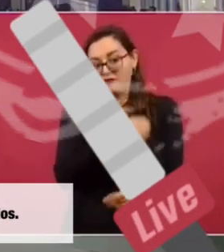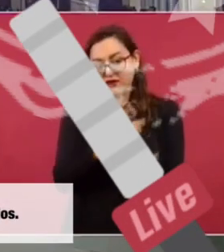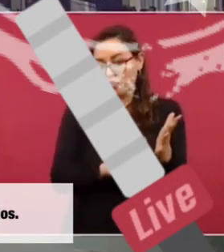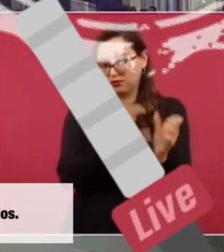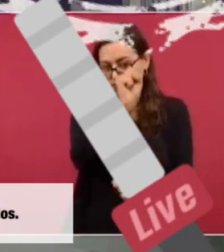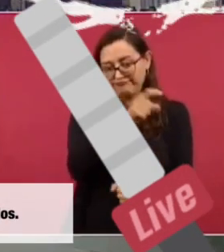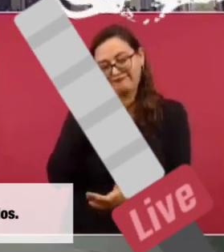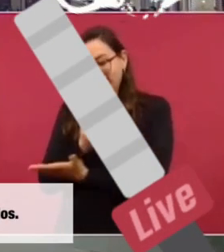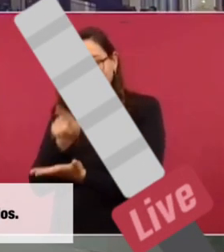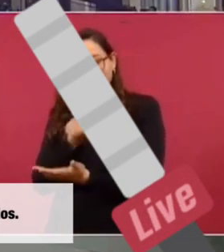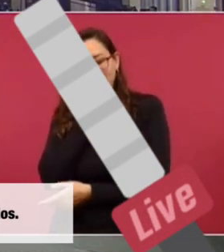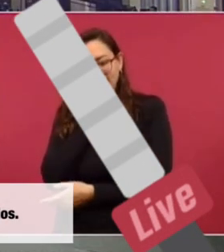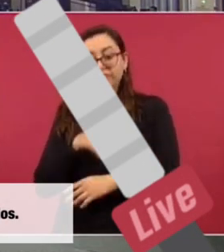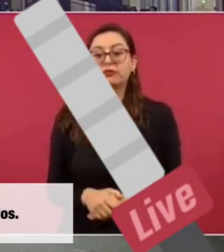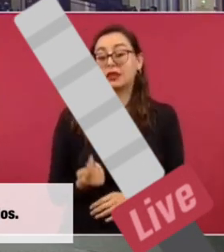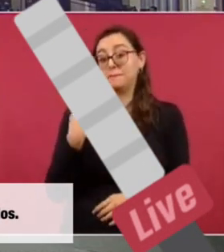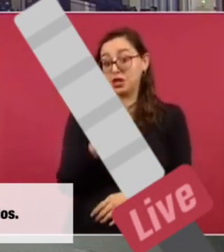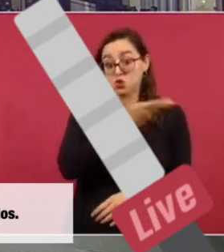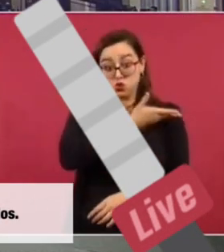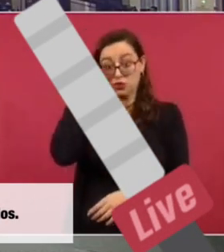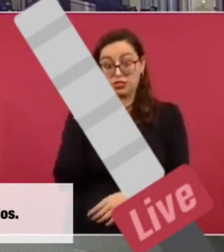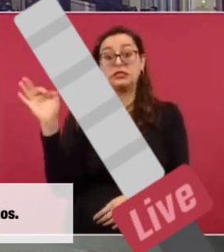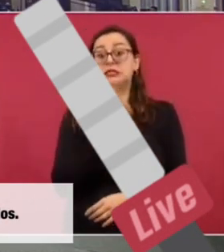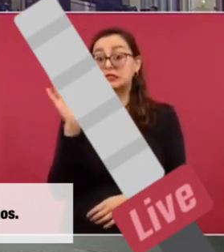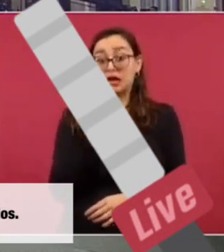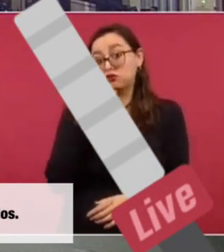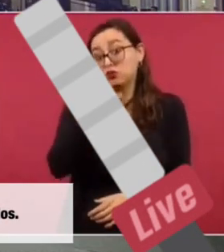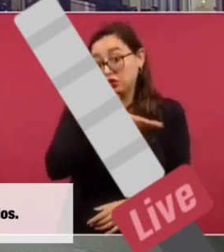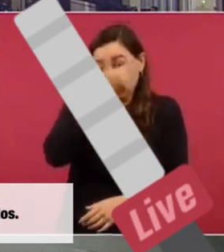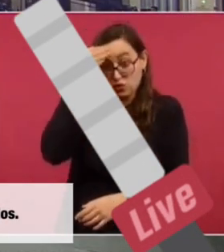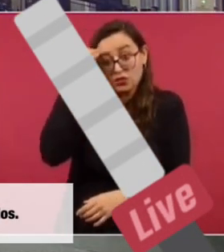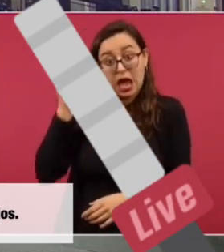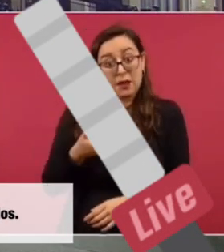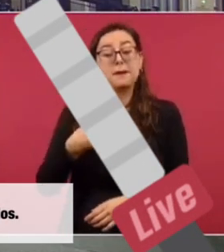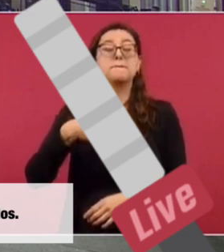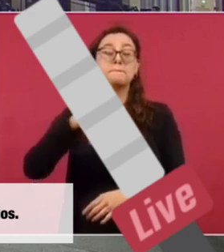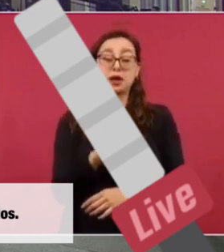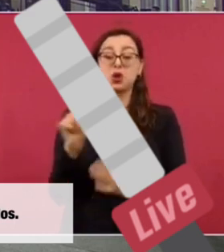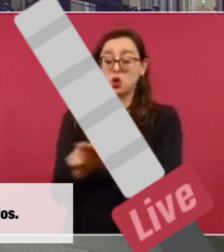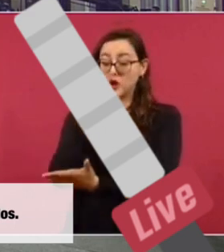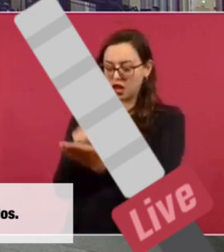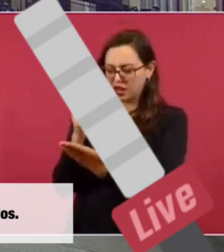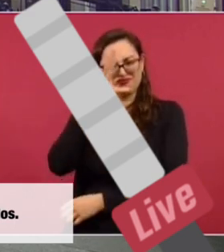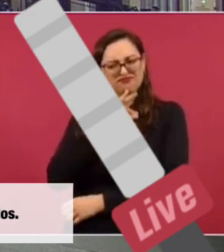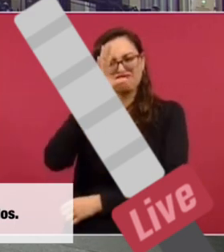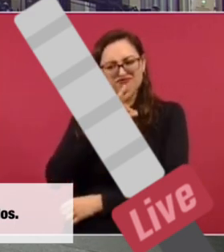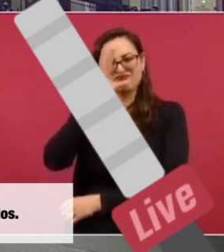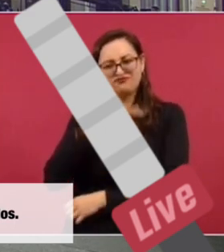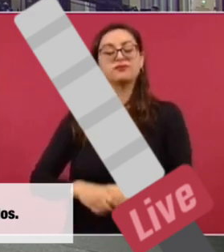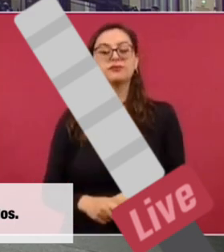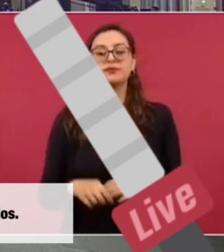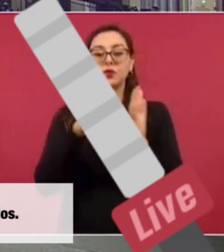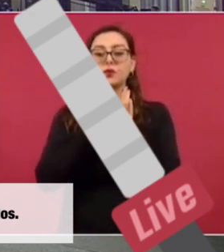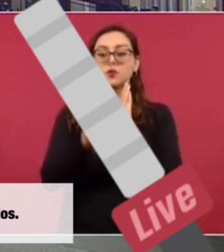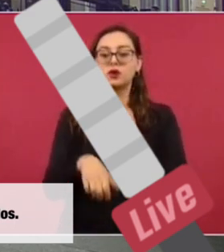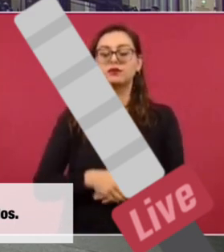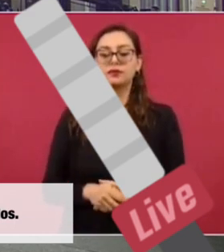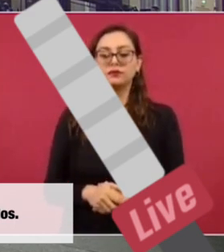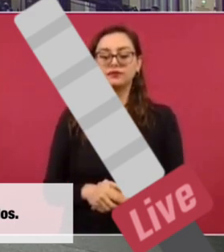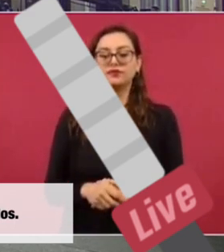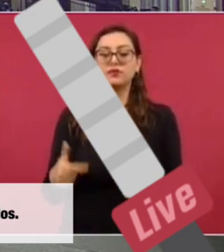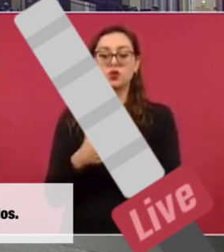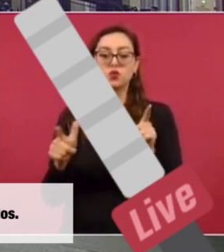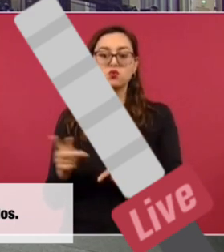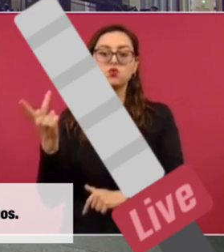Sin embargo, bueno, pues no sé si le informaron, porque cuando vino el secretario de Gobernación no lo mencionó, pero en esta reforma se introdujeron pues algunas trampas. Se introdujo, por ejemplo, el los partidos políticos